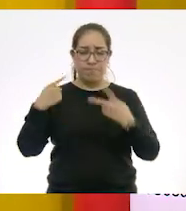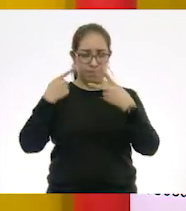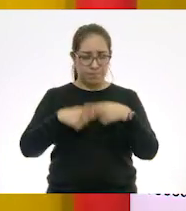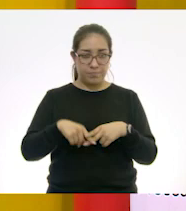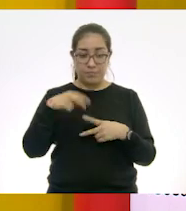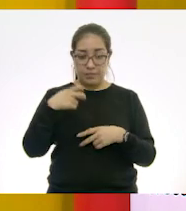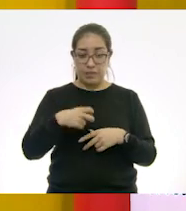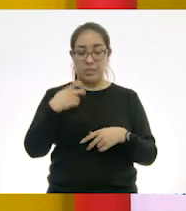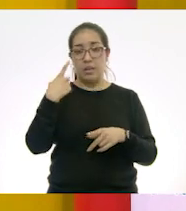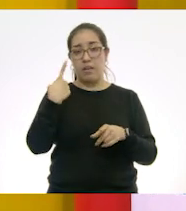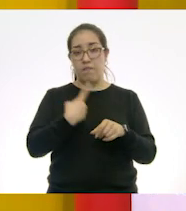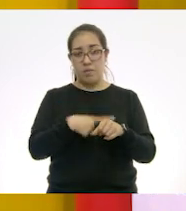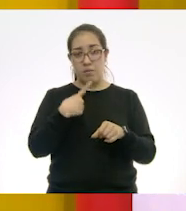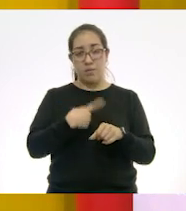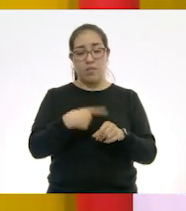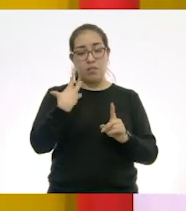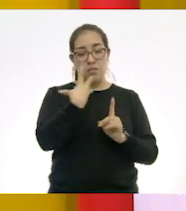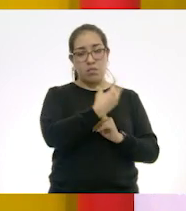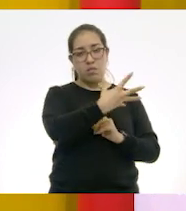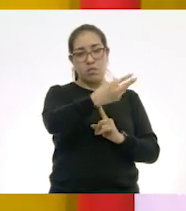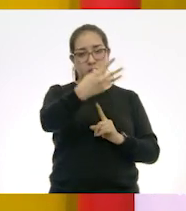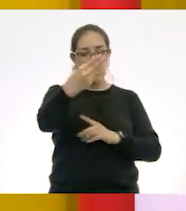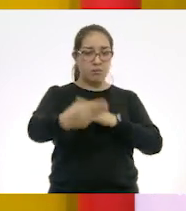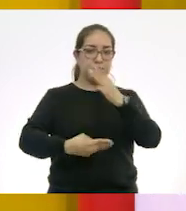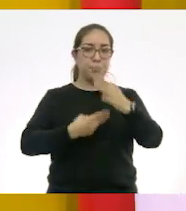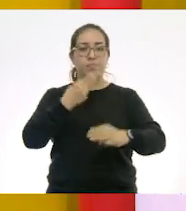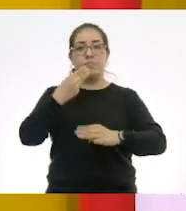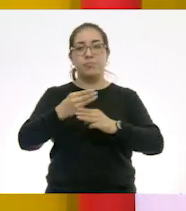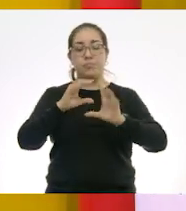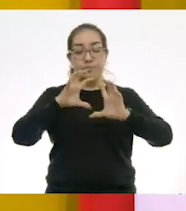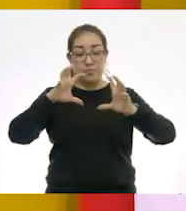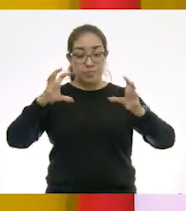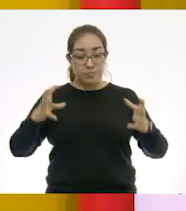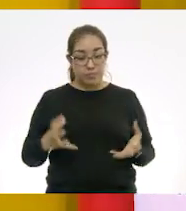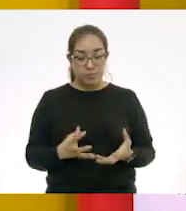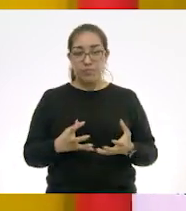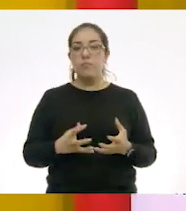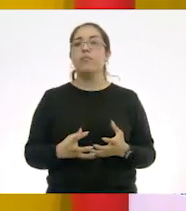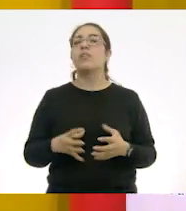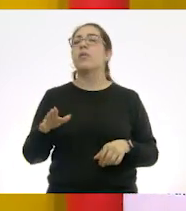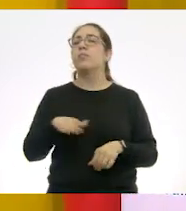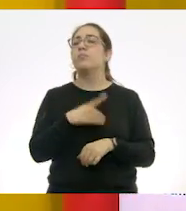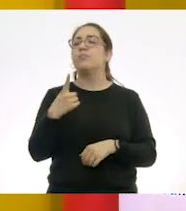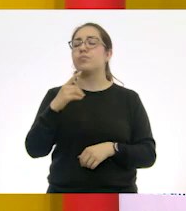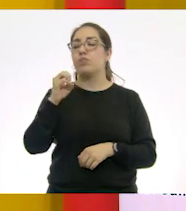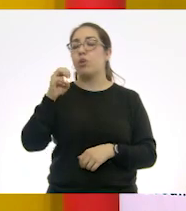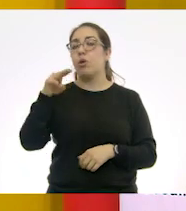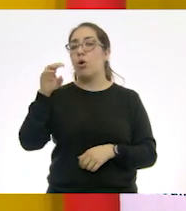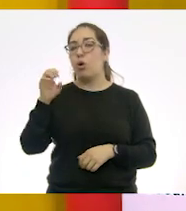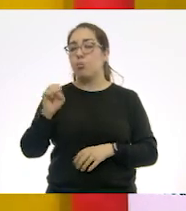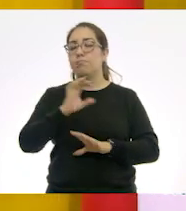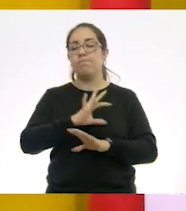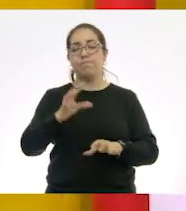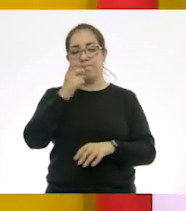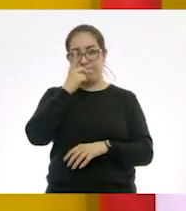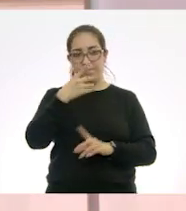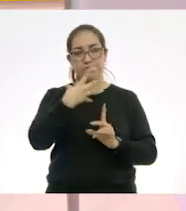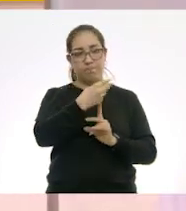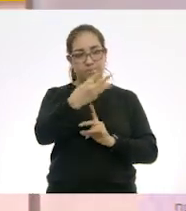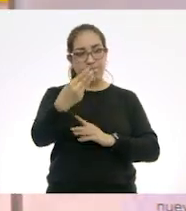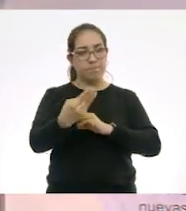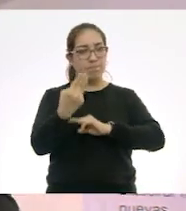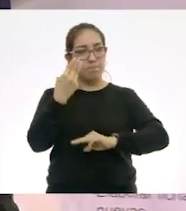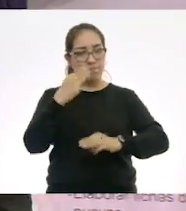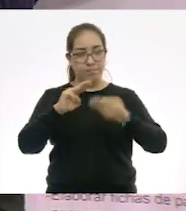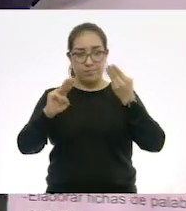que se extendió por el mundo y fue declarada pandemia global por la Organización Mundial de la Salud. Te das cuenta